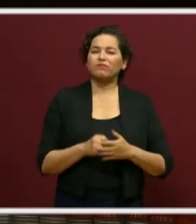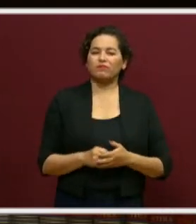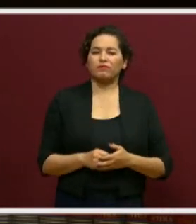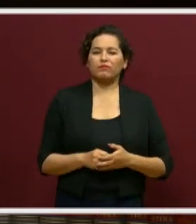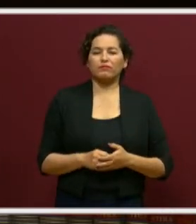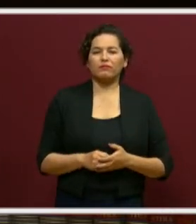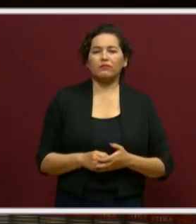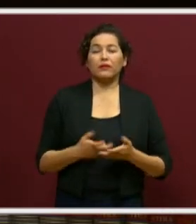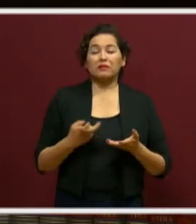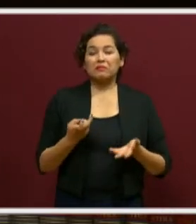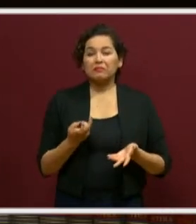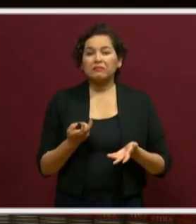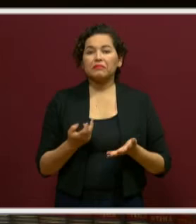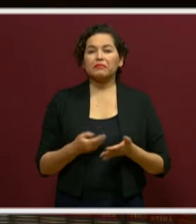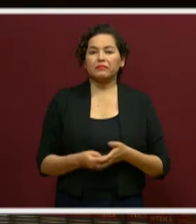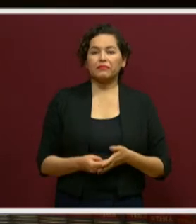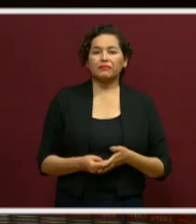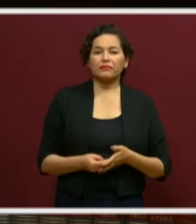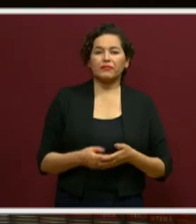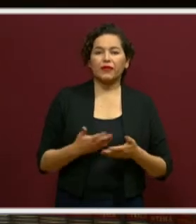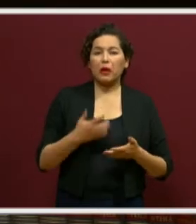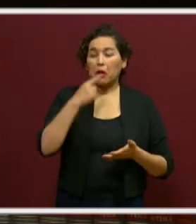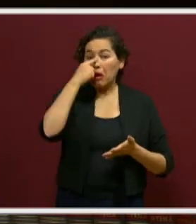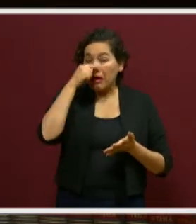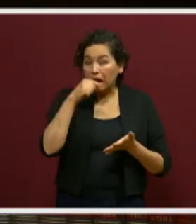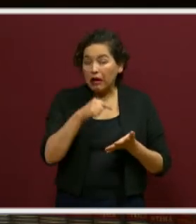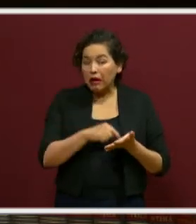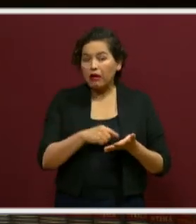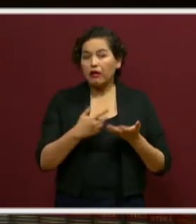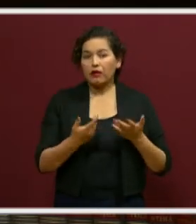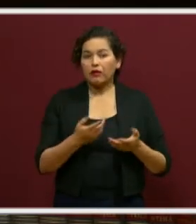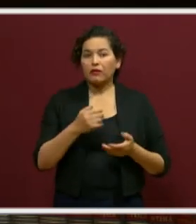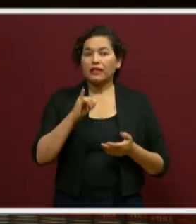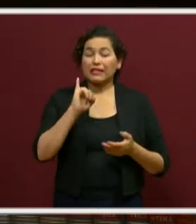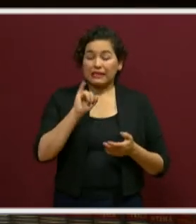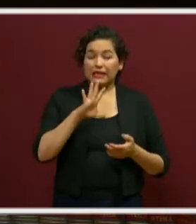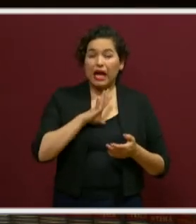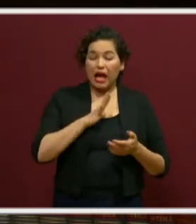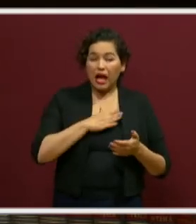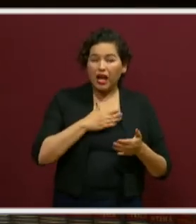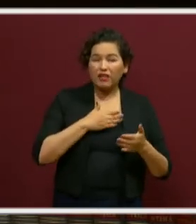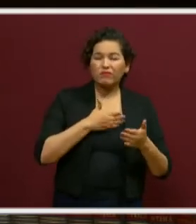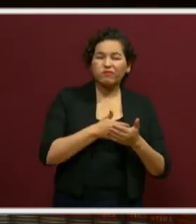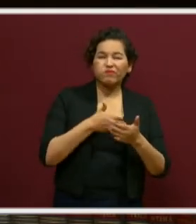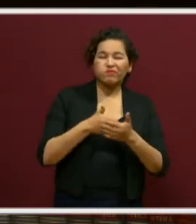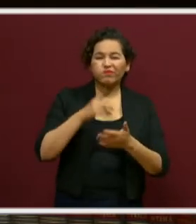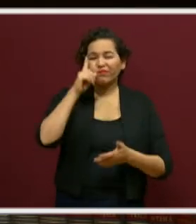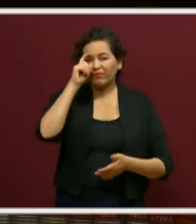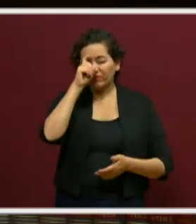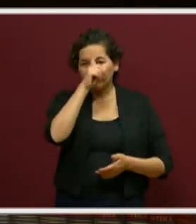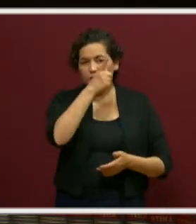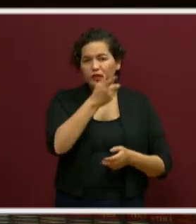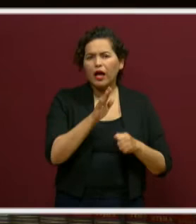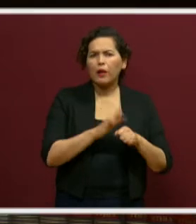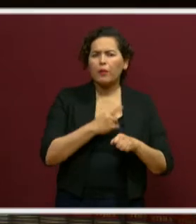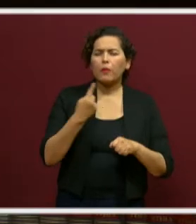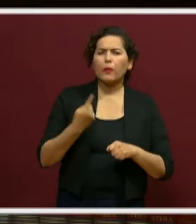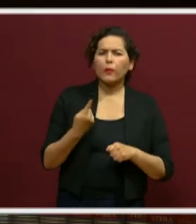Entonces, creo que esto significa muchas dificultades, porque los maestros tuvieron que